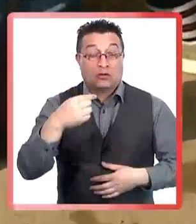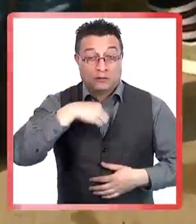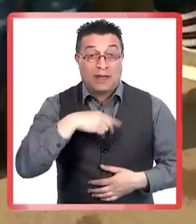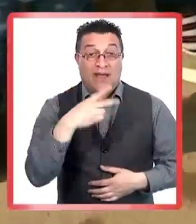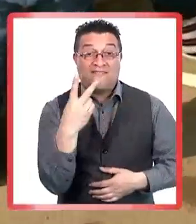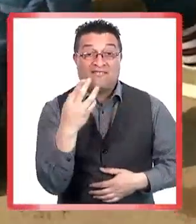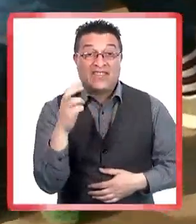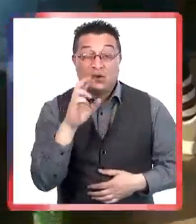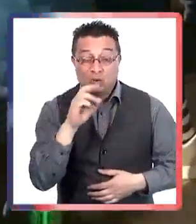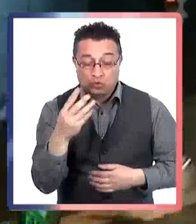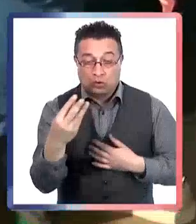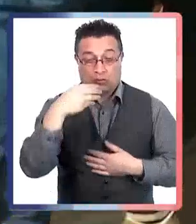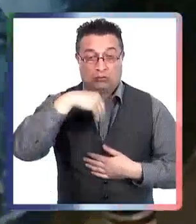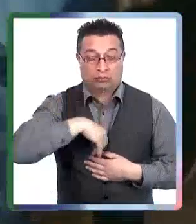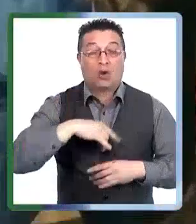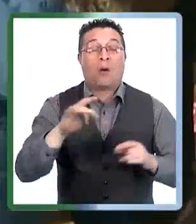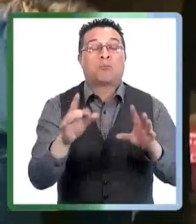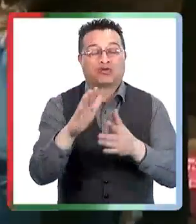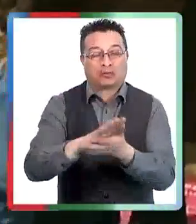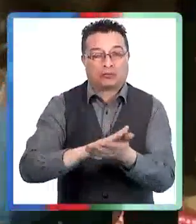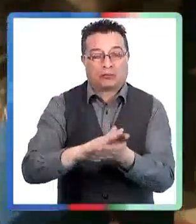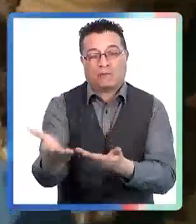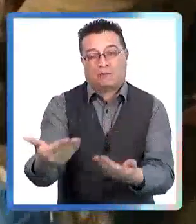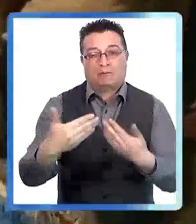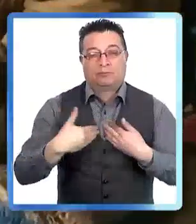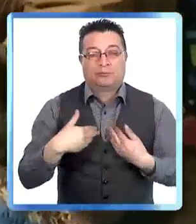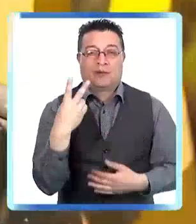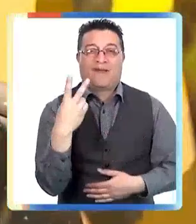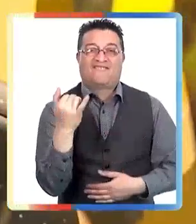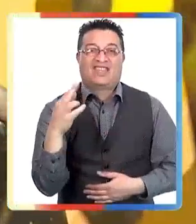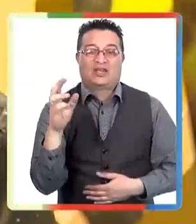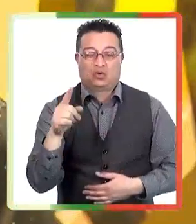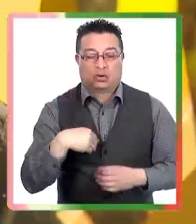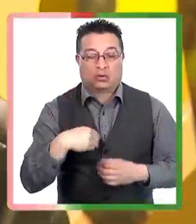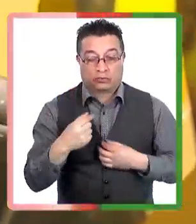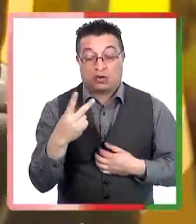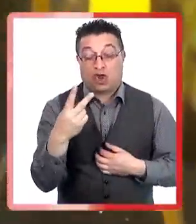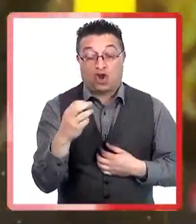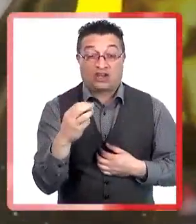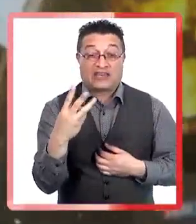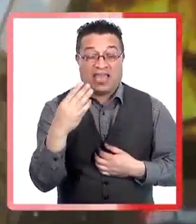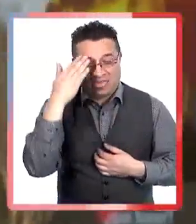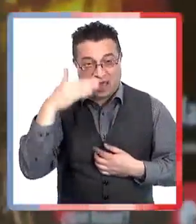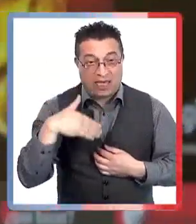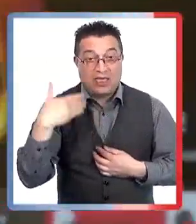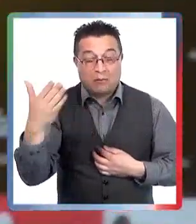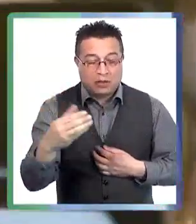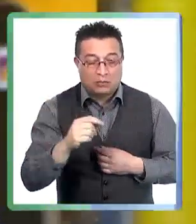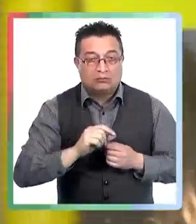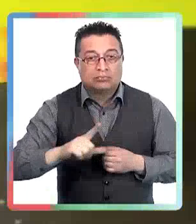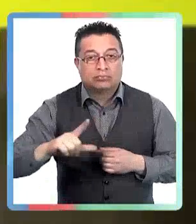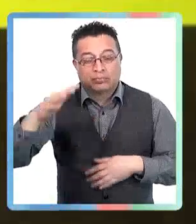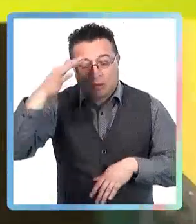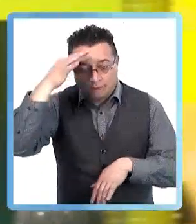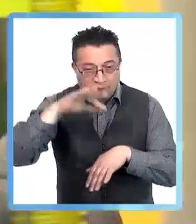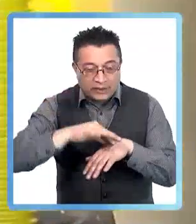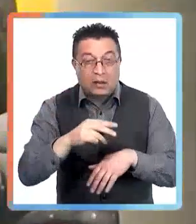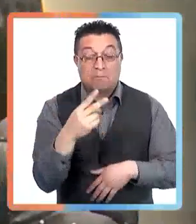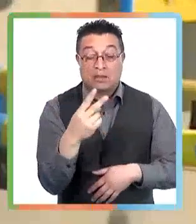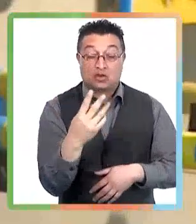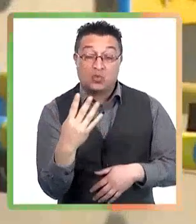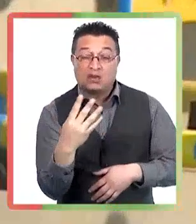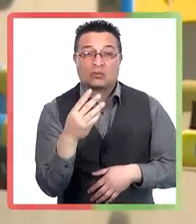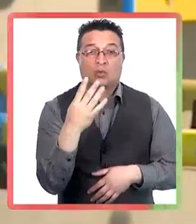empiecen los síntomas. Imagínense que nosotros nos contagiamos con un virus, los síntomas van a aparecer en dos o tres días más. Pero esas 24